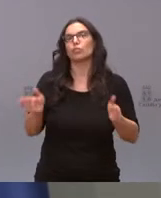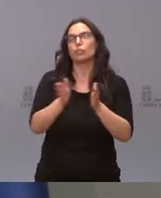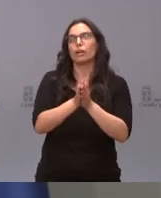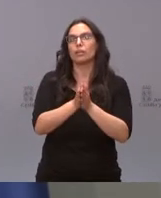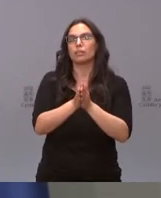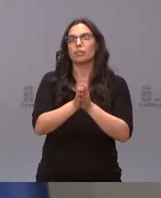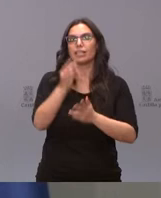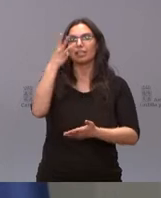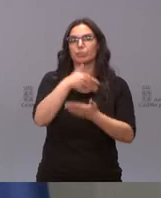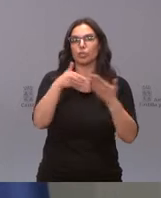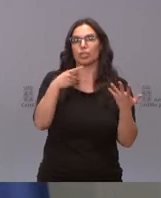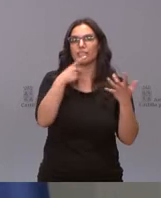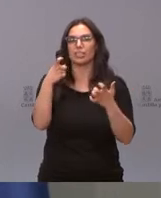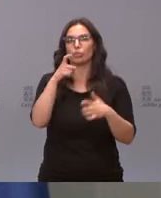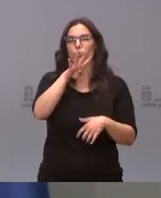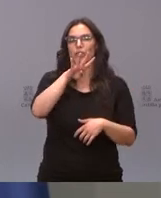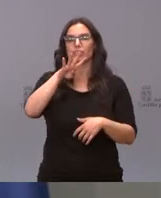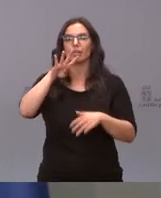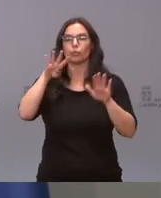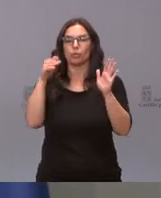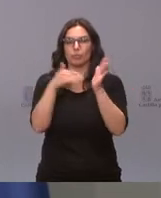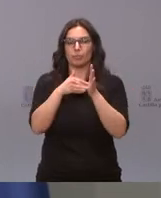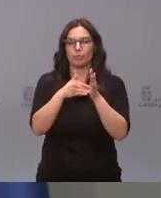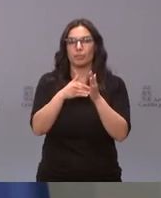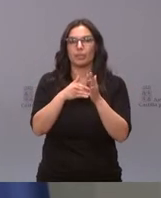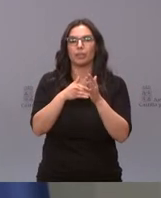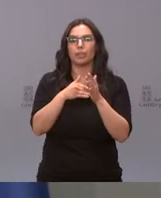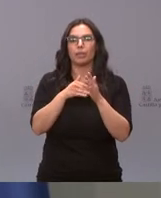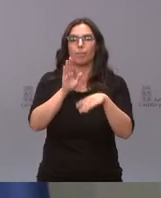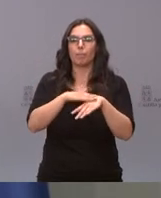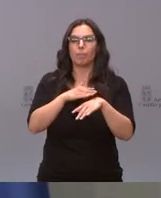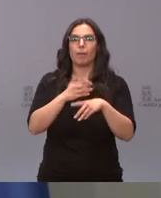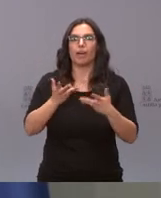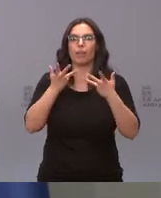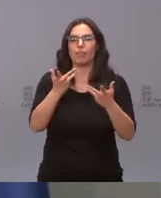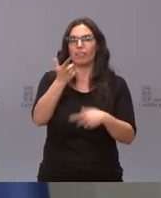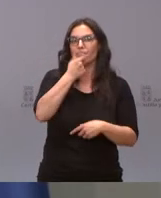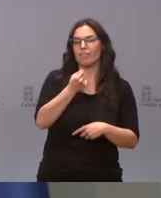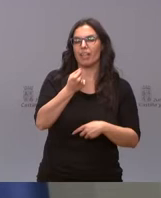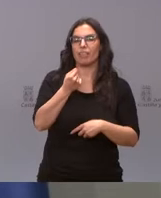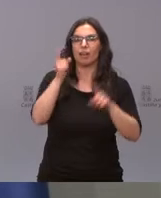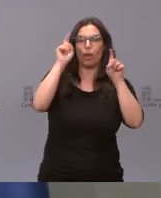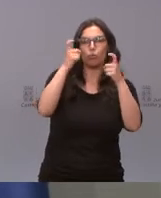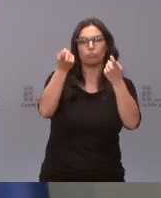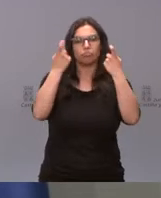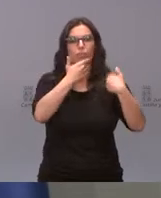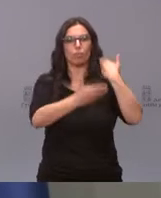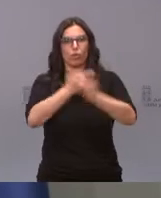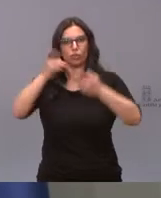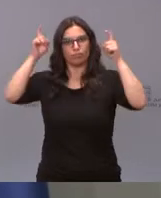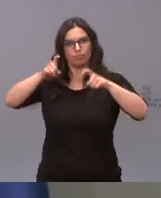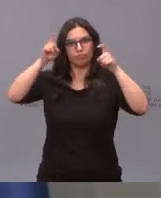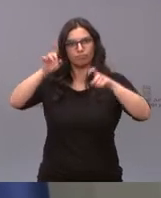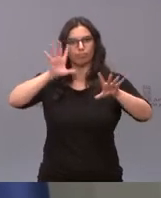3.642.000 euros para facilitar a alumnos y docentes el proceso de la enseñanza ante